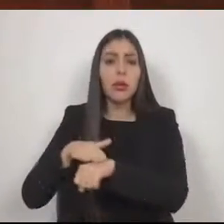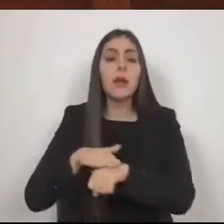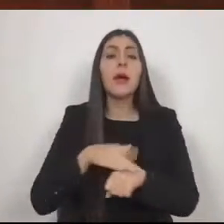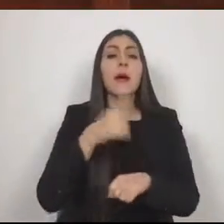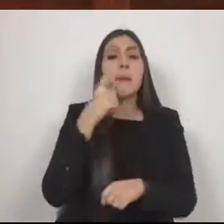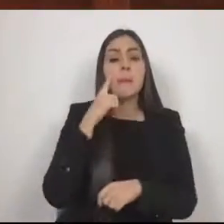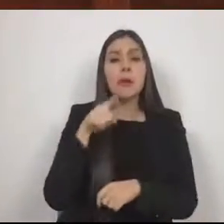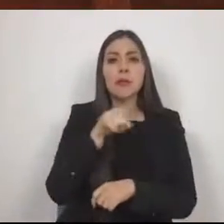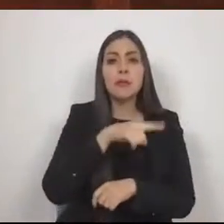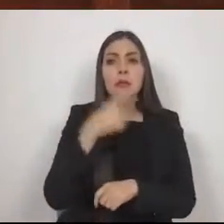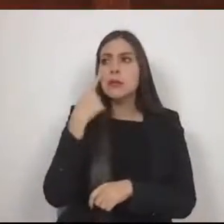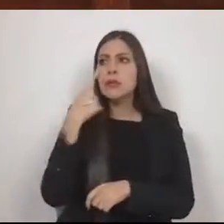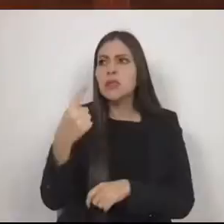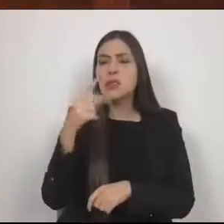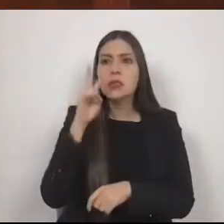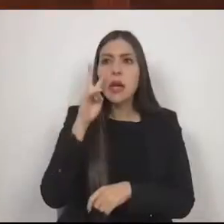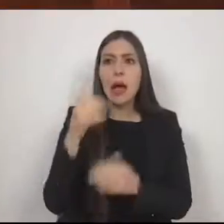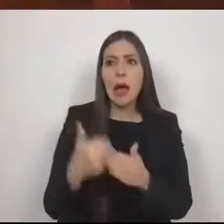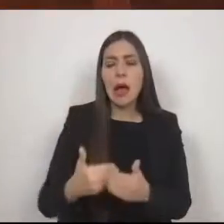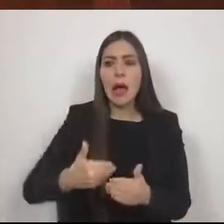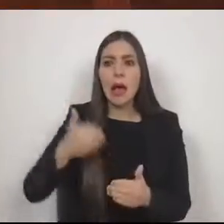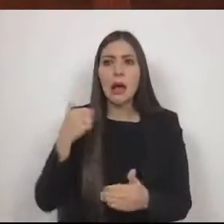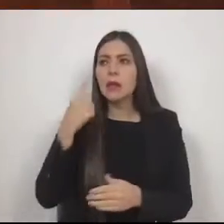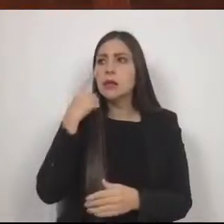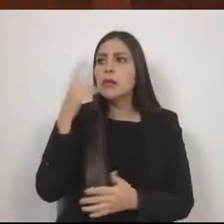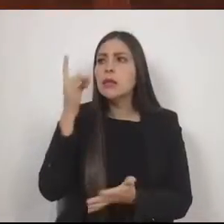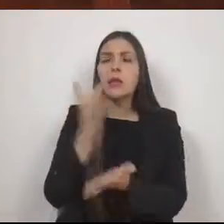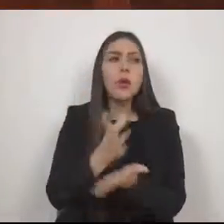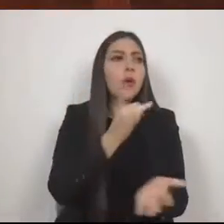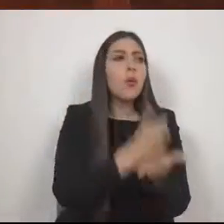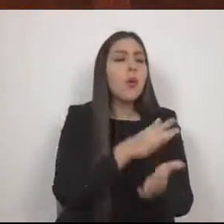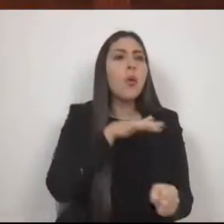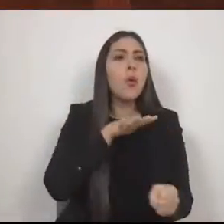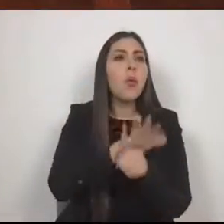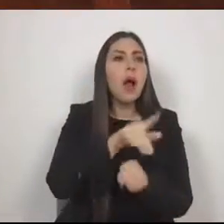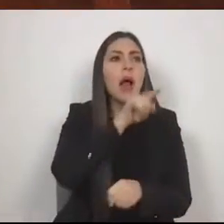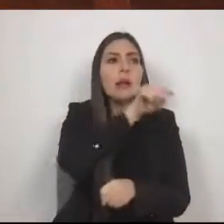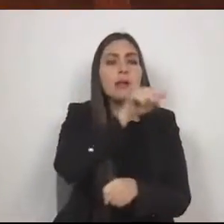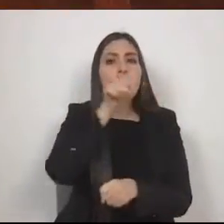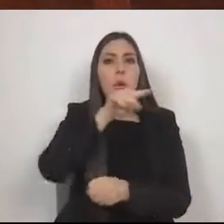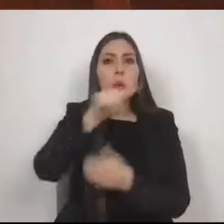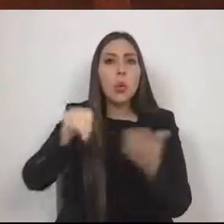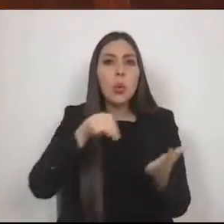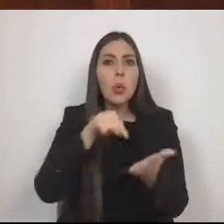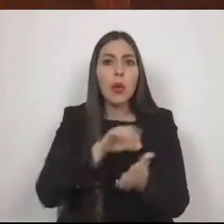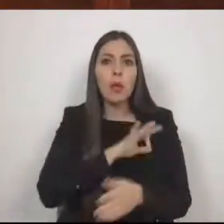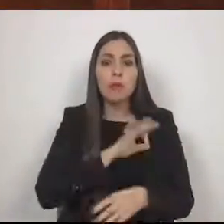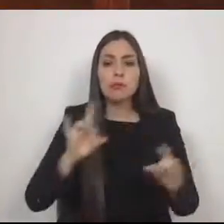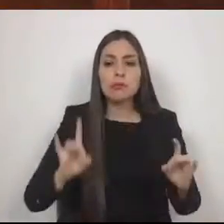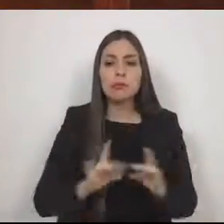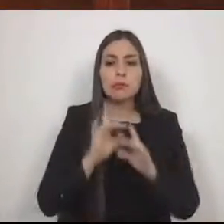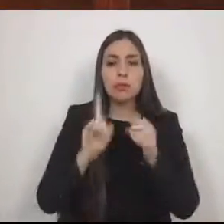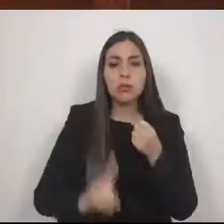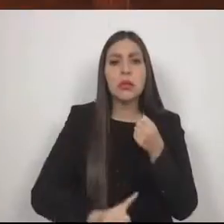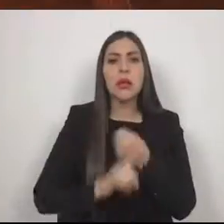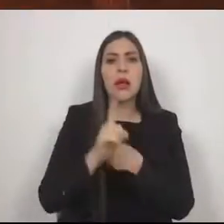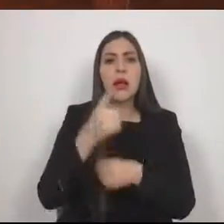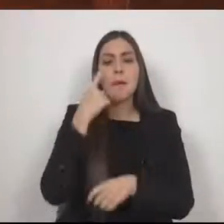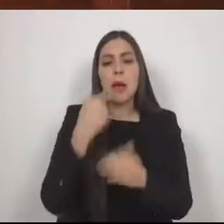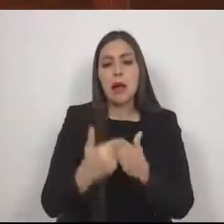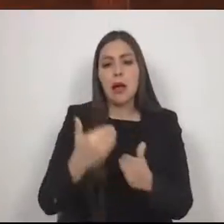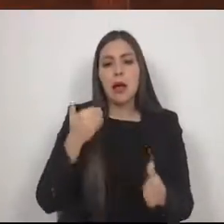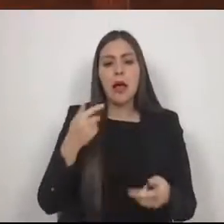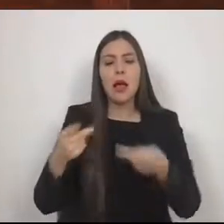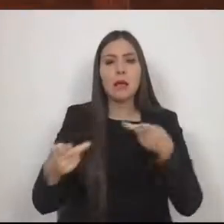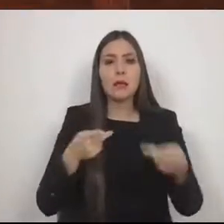las zonas y población de riesgo ante eventos e inclemencias naturales para establecer protocolos de